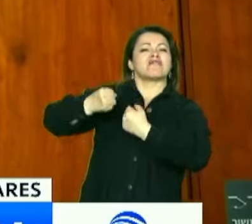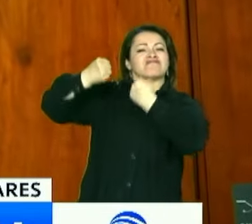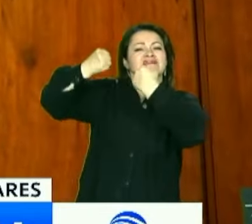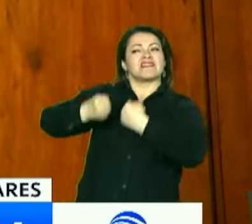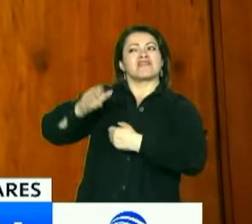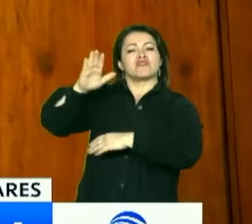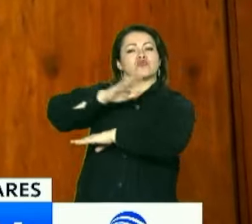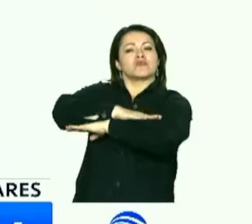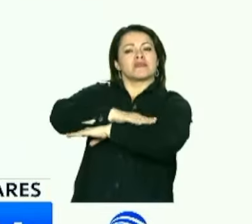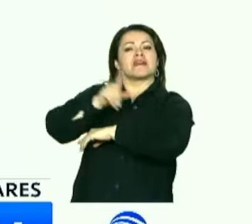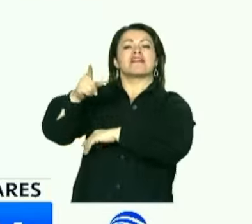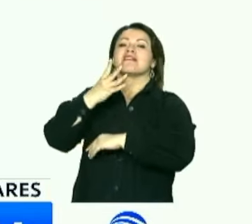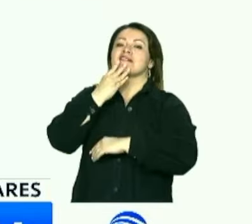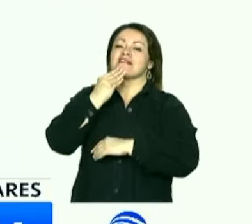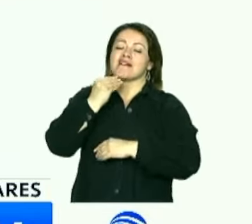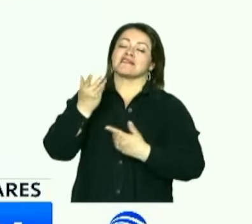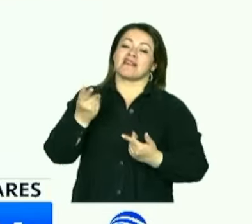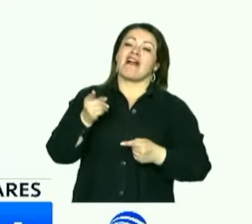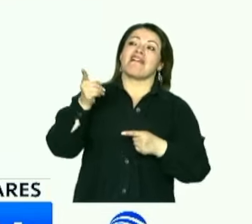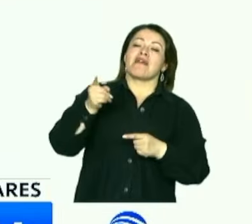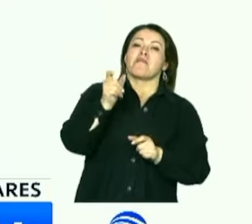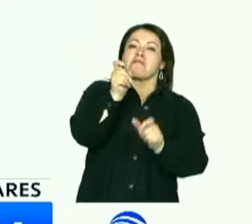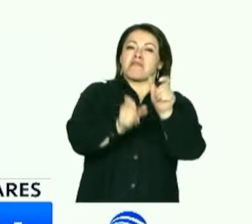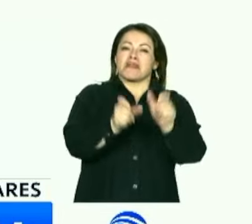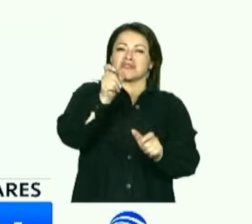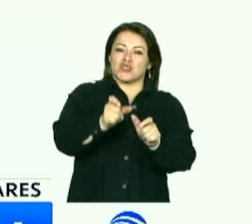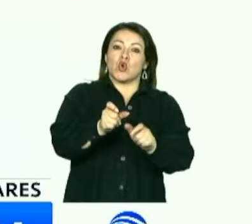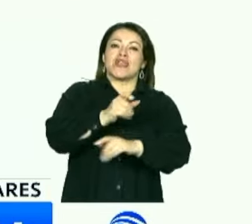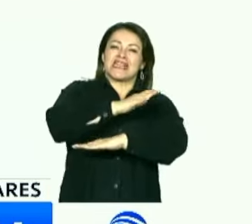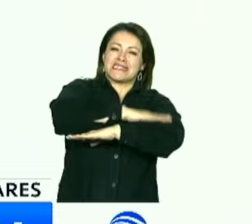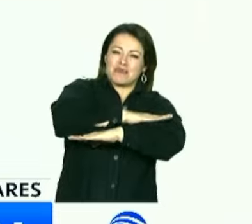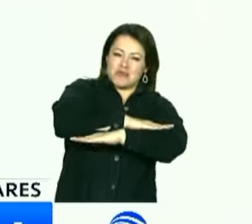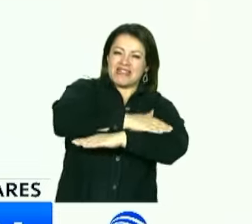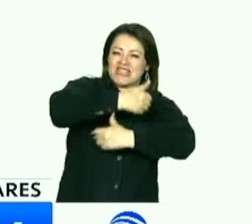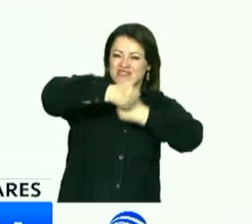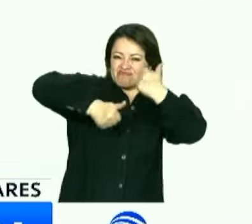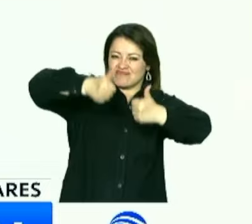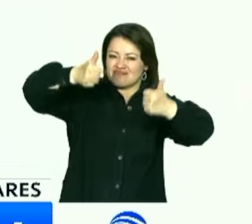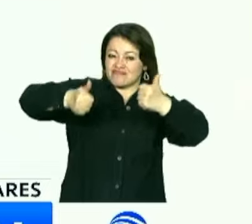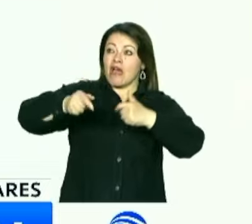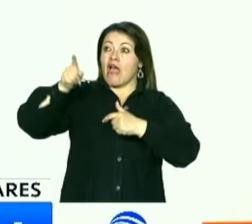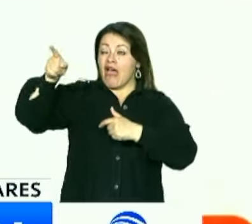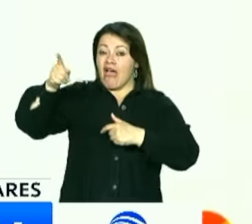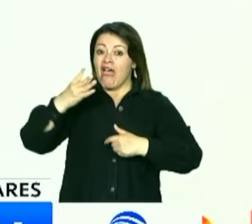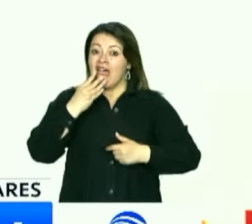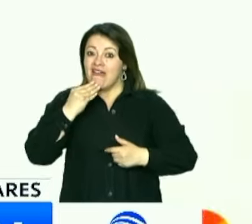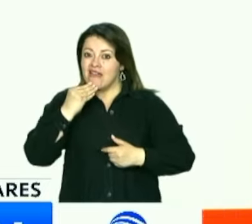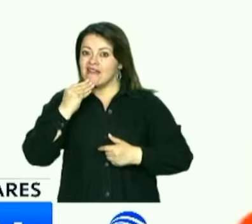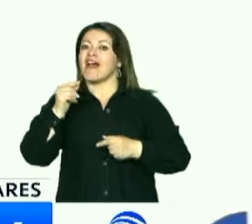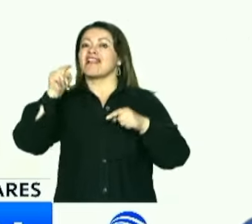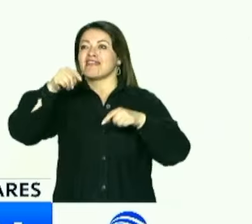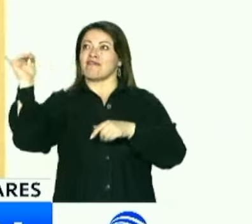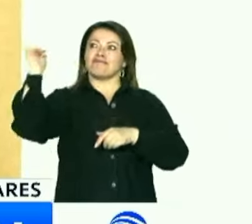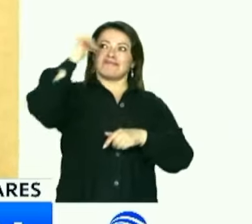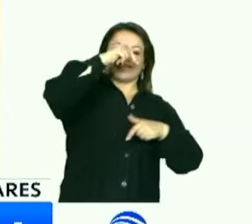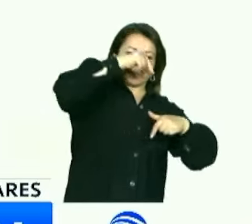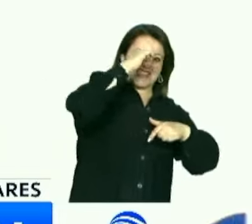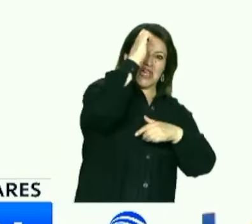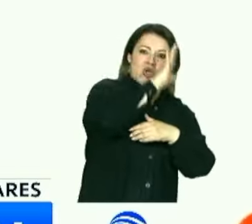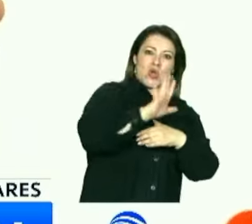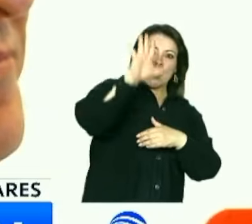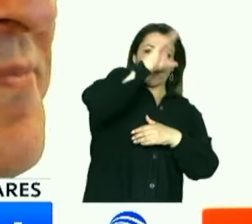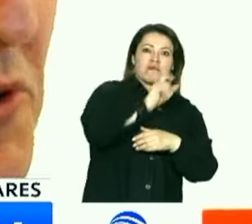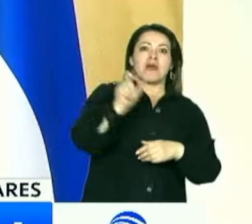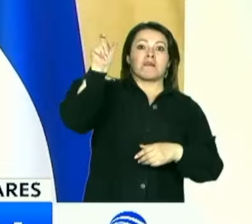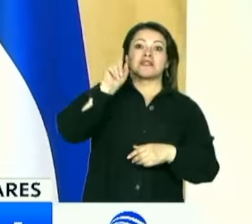anunciada por el presidente, la cual obliga a que los diplomáticos extranjeros abandonen el país. Por ahora, el embajador Galí Dagan ha